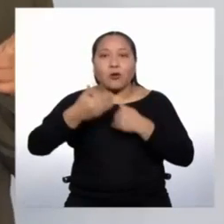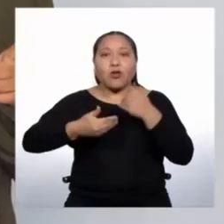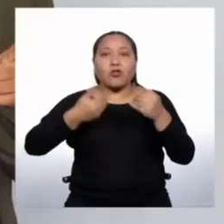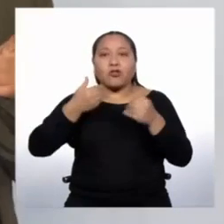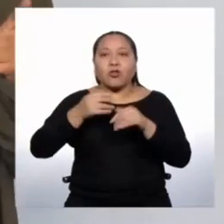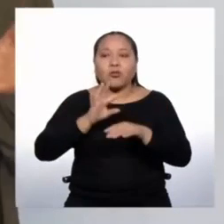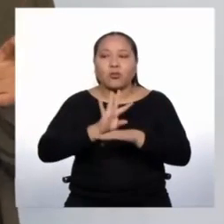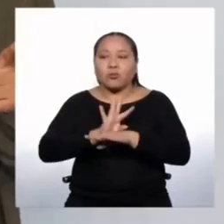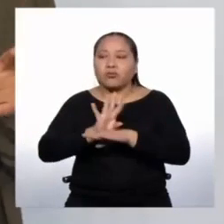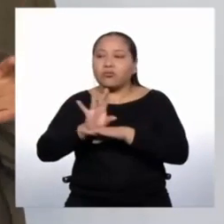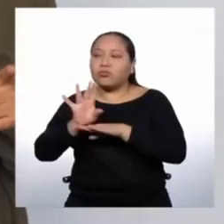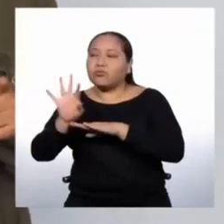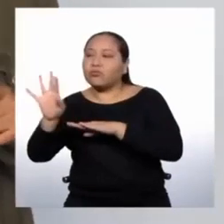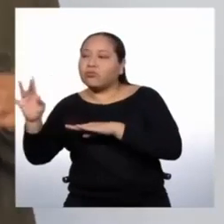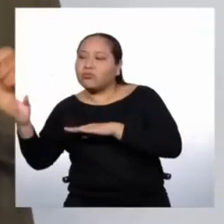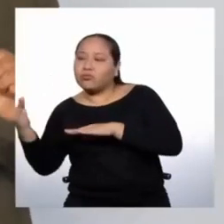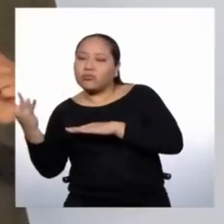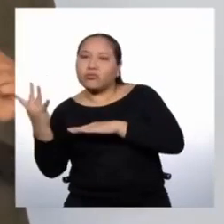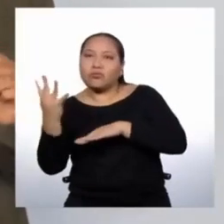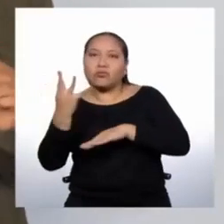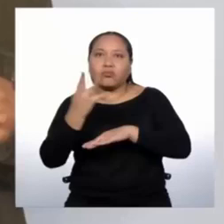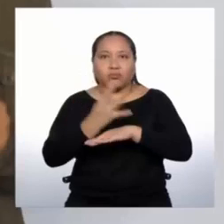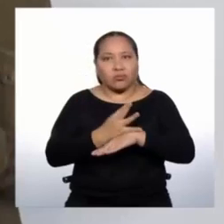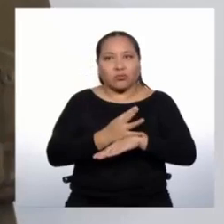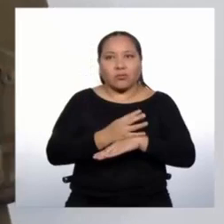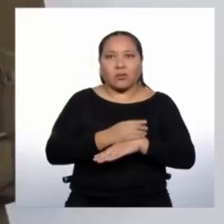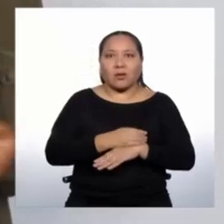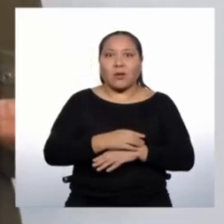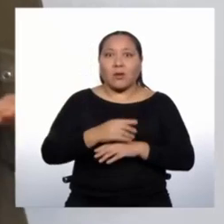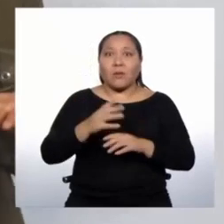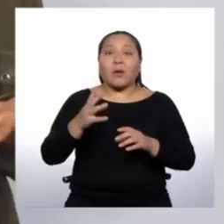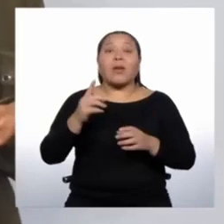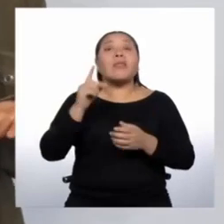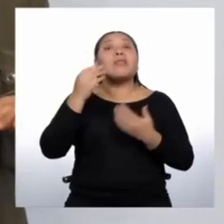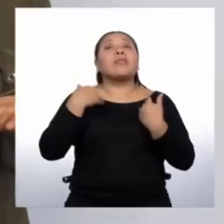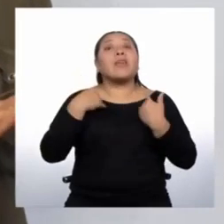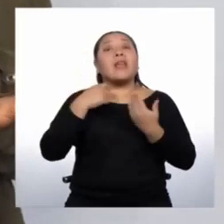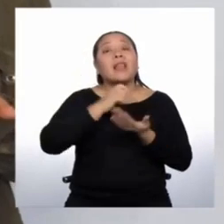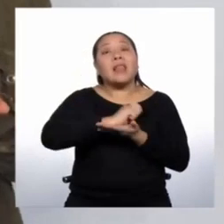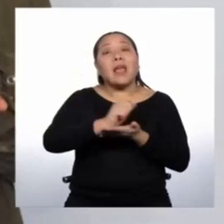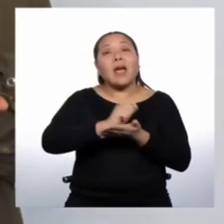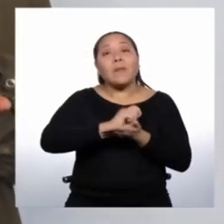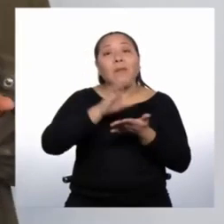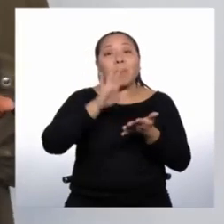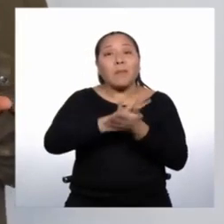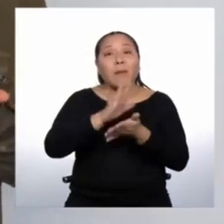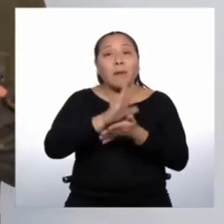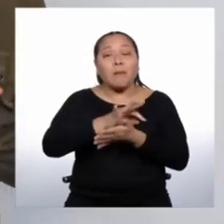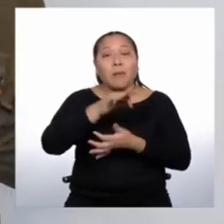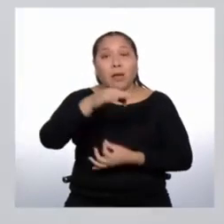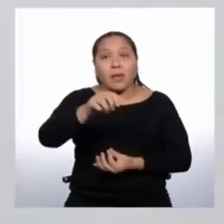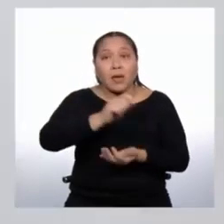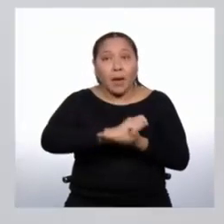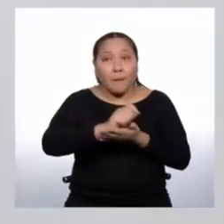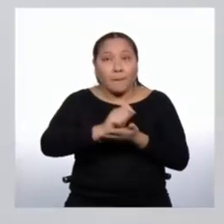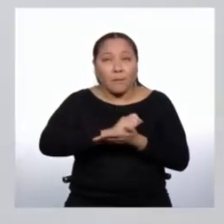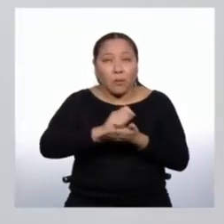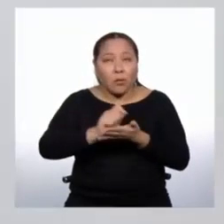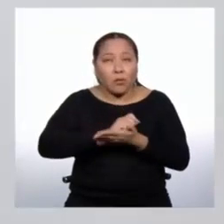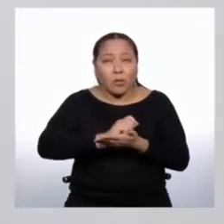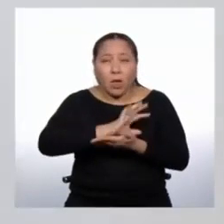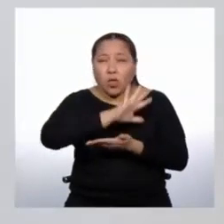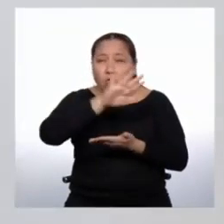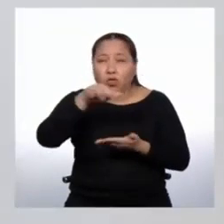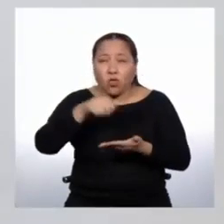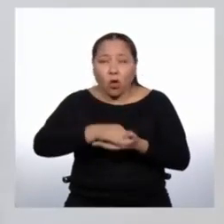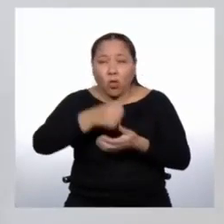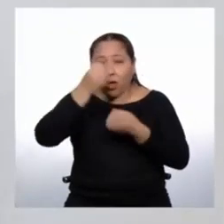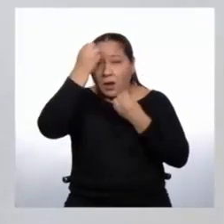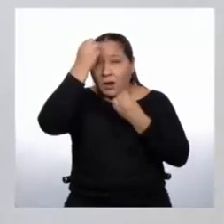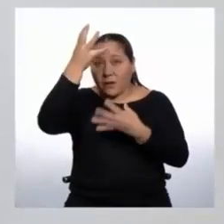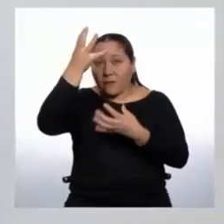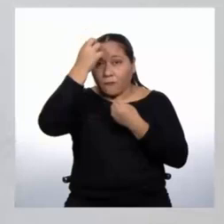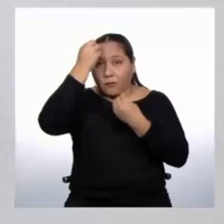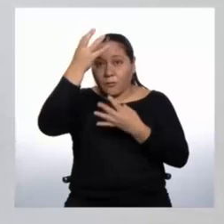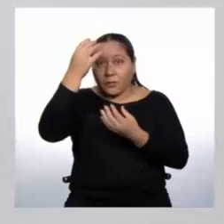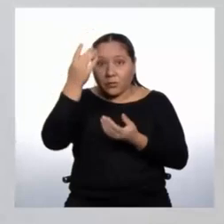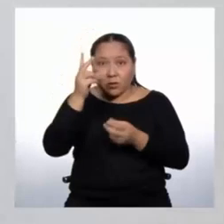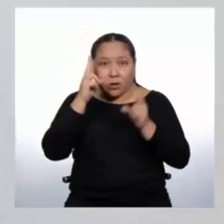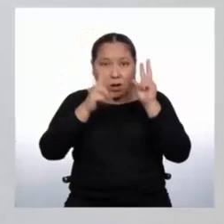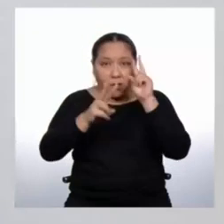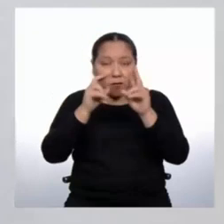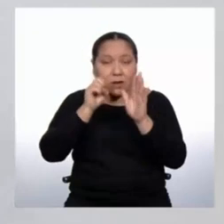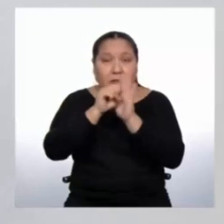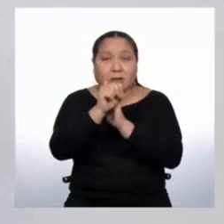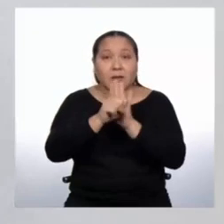Para sumarte al análisis, ten a la mano el ápice y papel y toma nota de la mayor cantidad de información del video